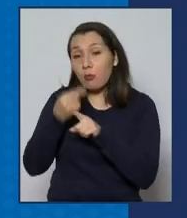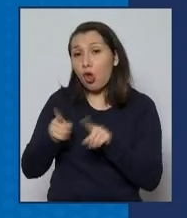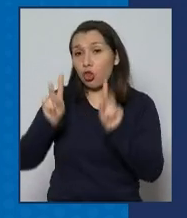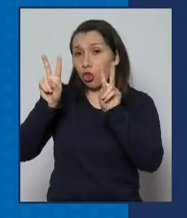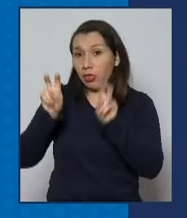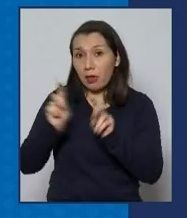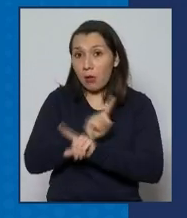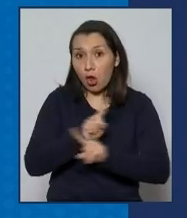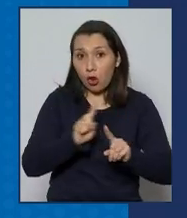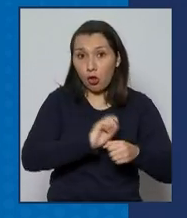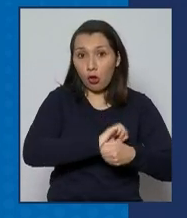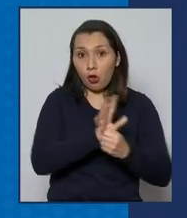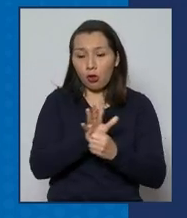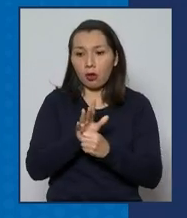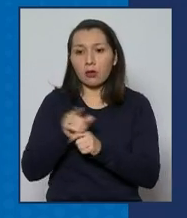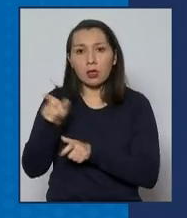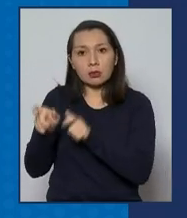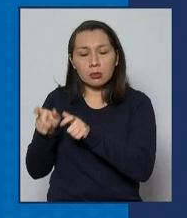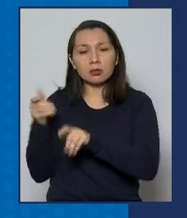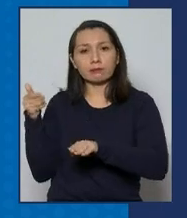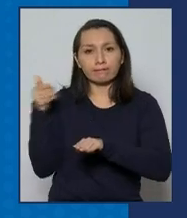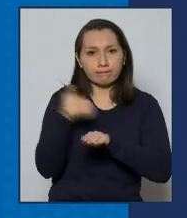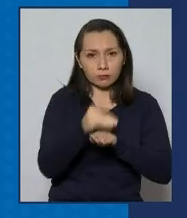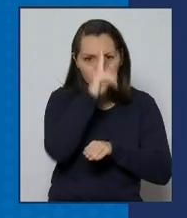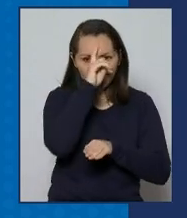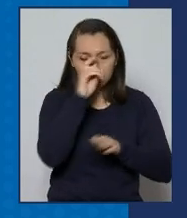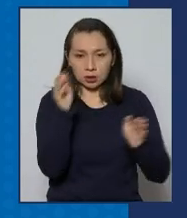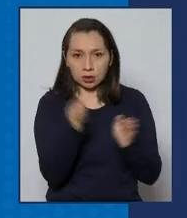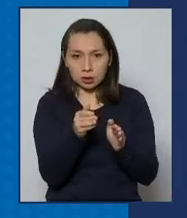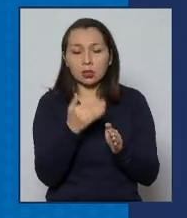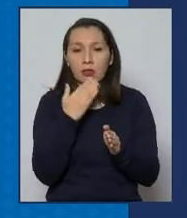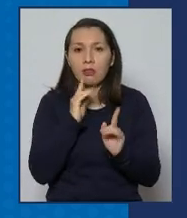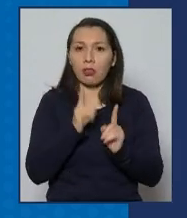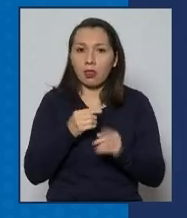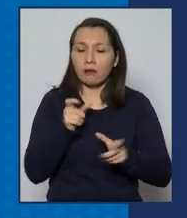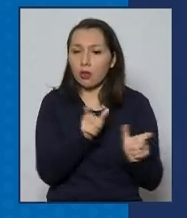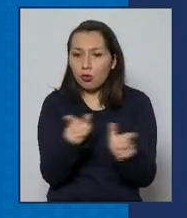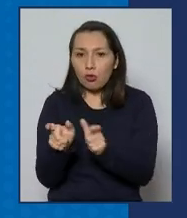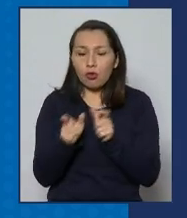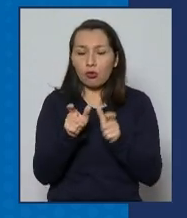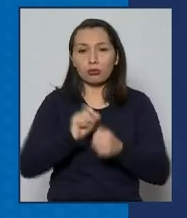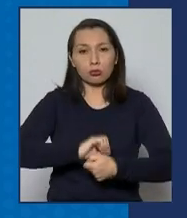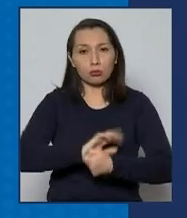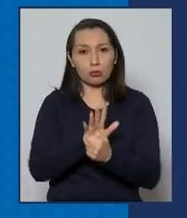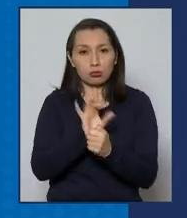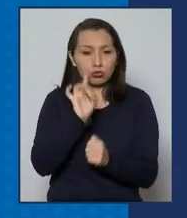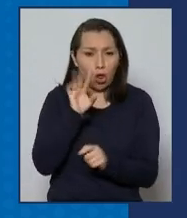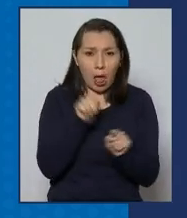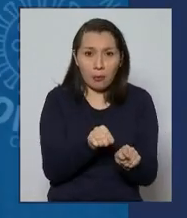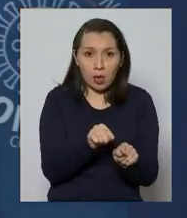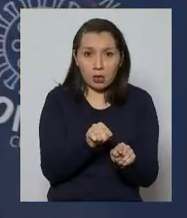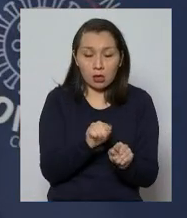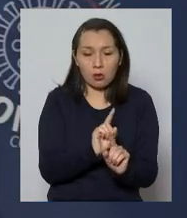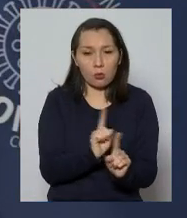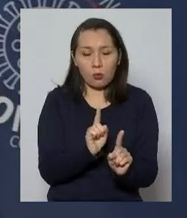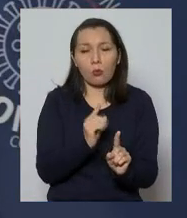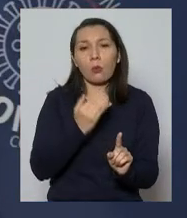fuerza de la atención primaria, no solo para el manejo de COVID y los